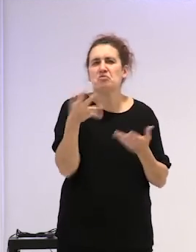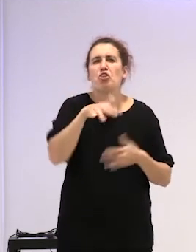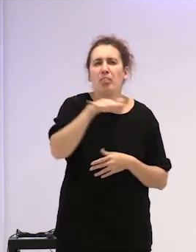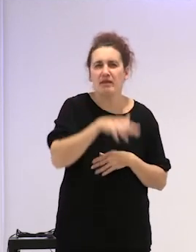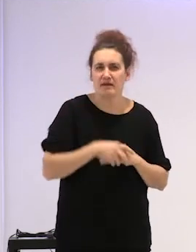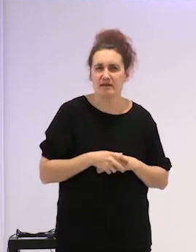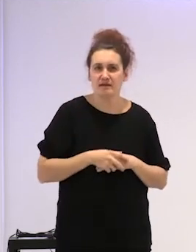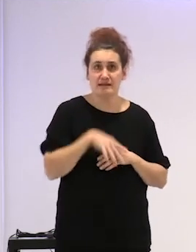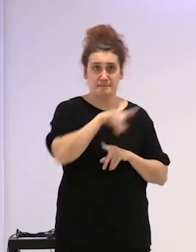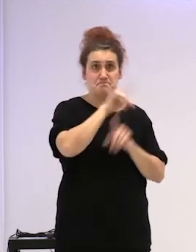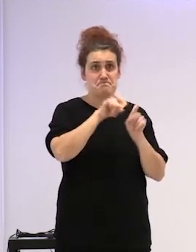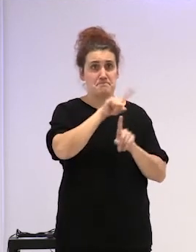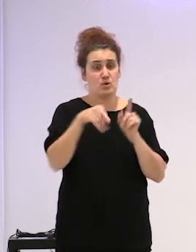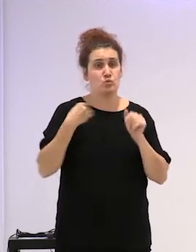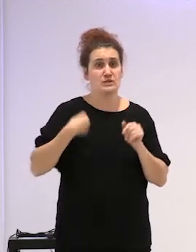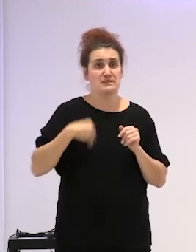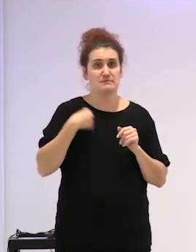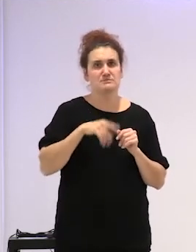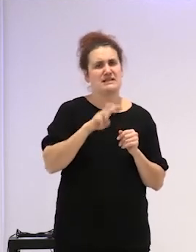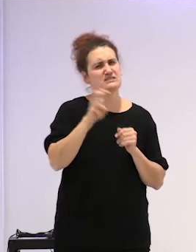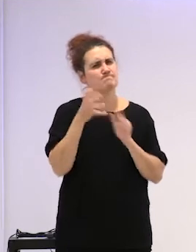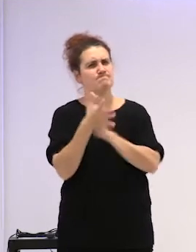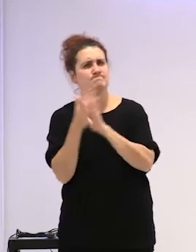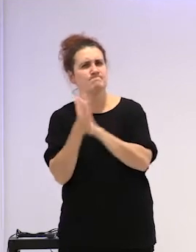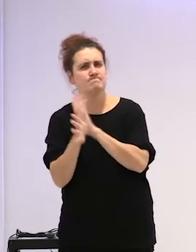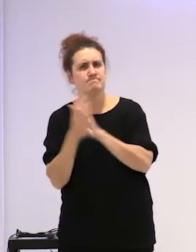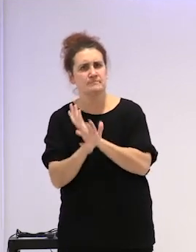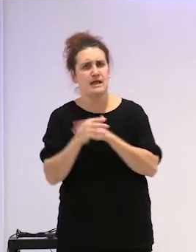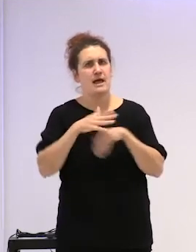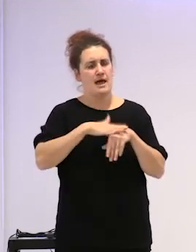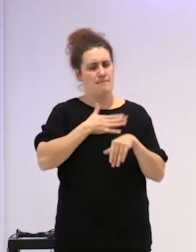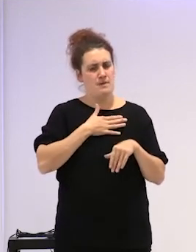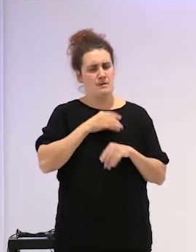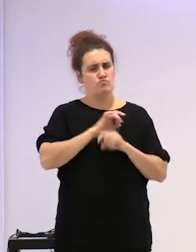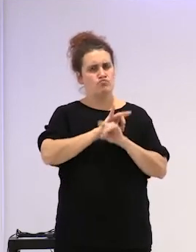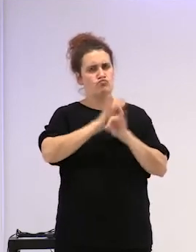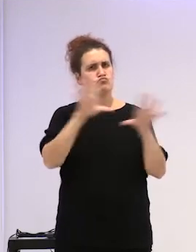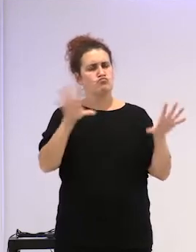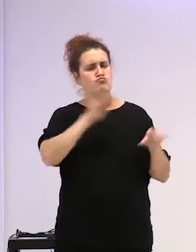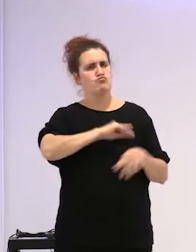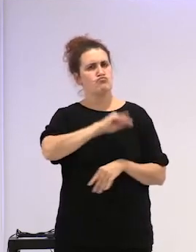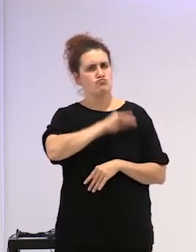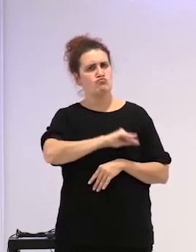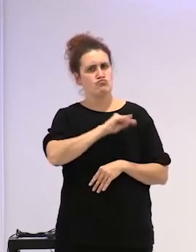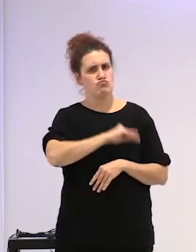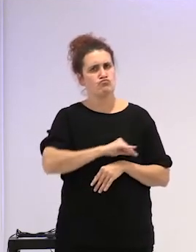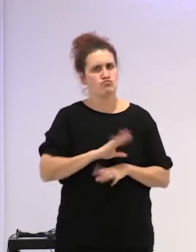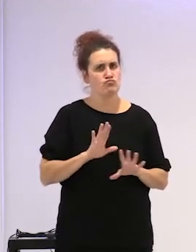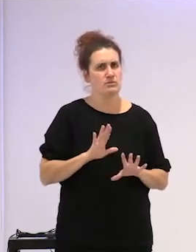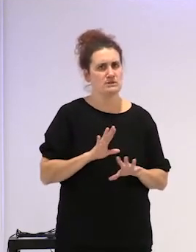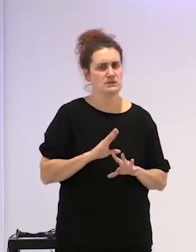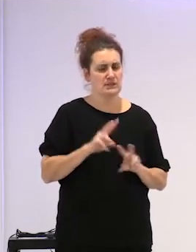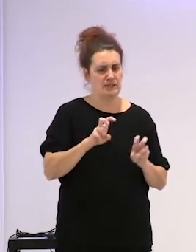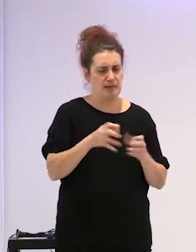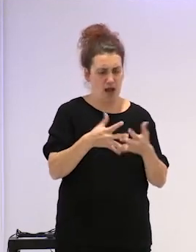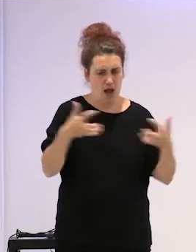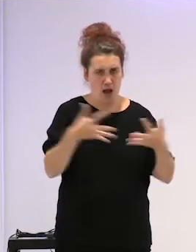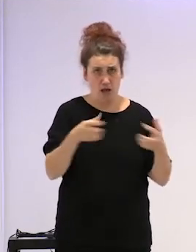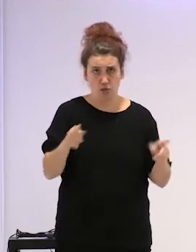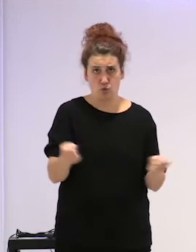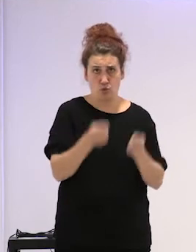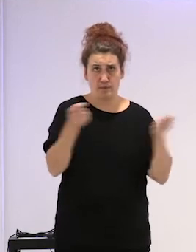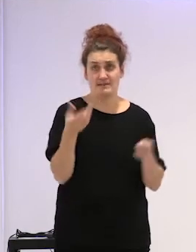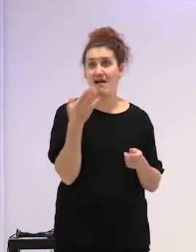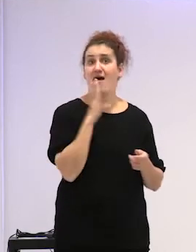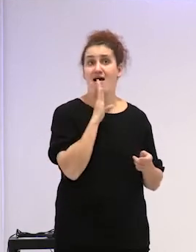Estas preguntas y luego otras explicaciones que a mí me aclararon bastante en el artículo de prensa que antes